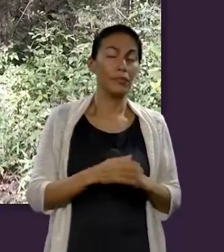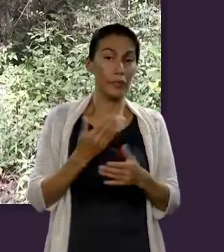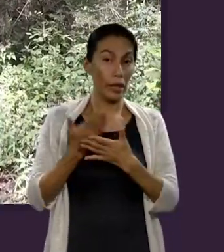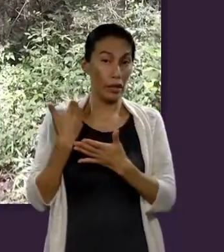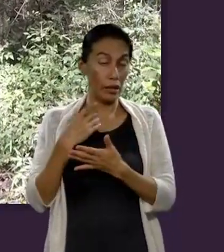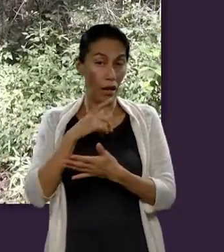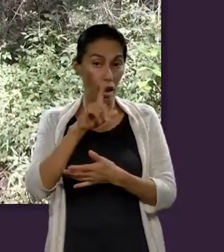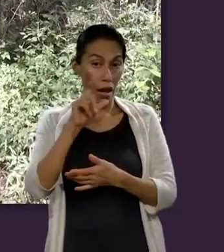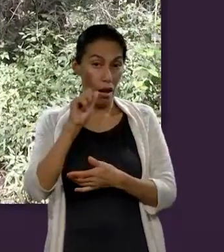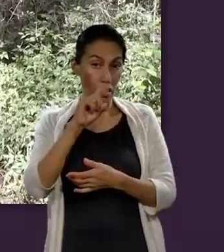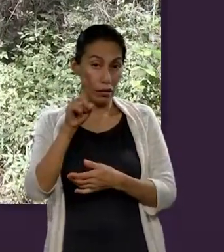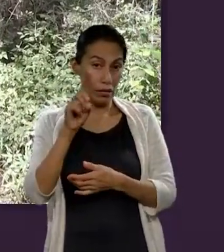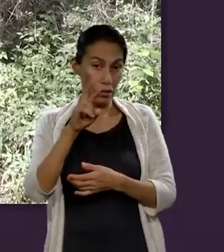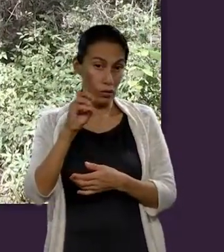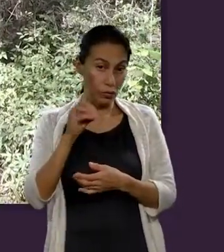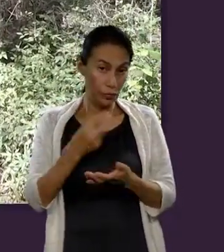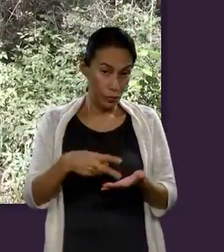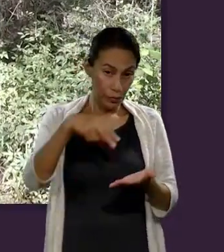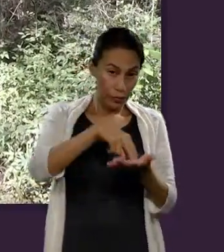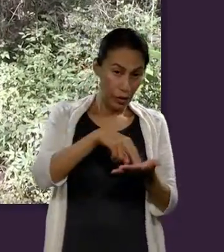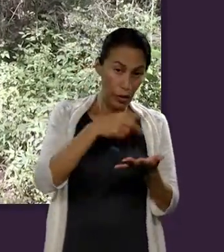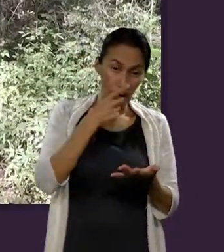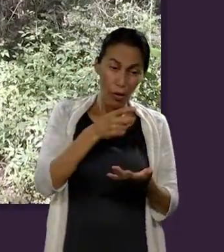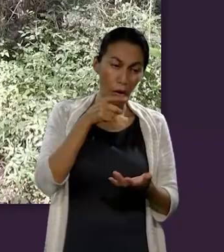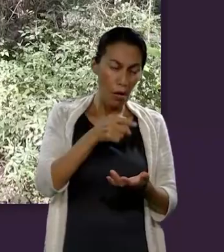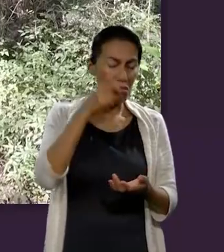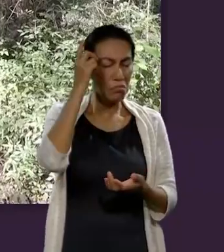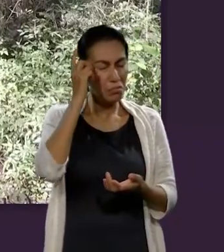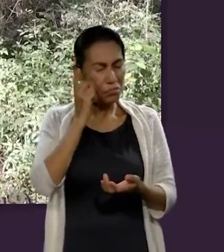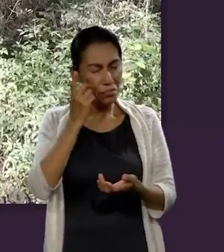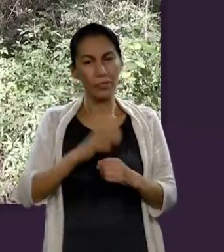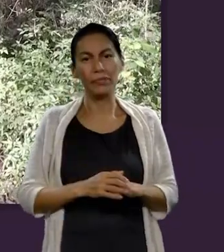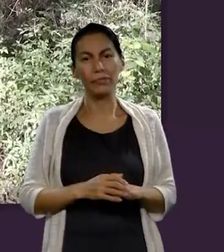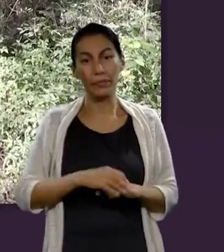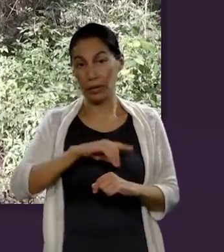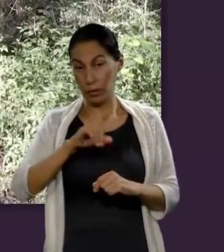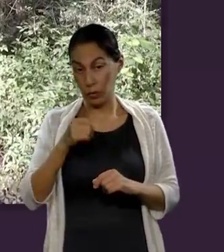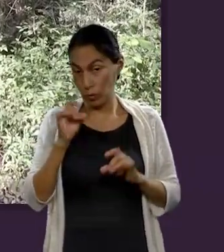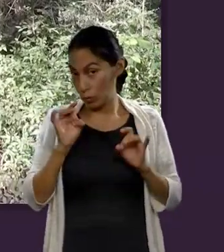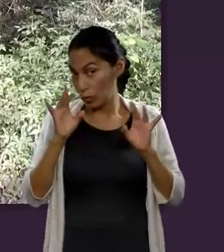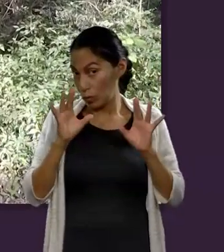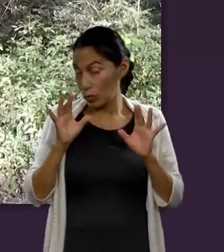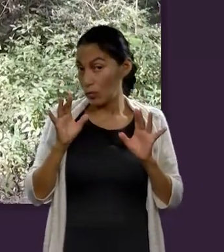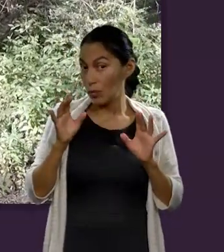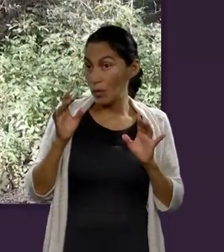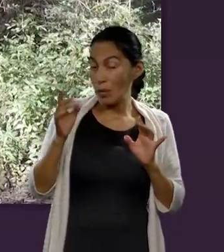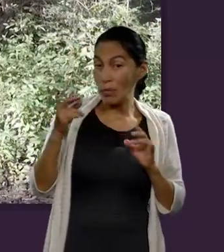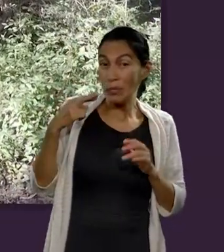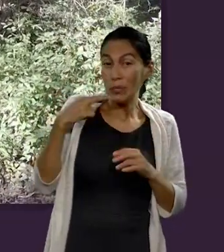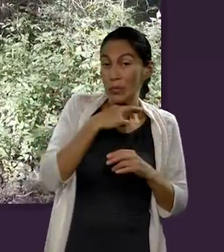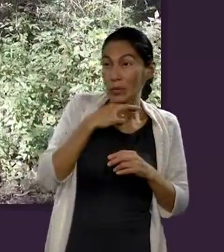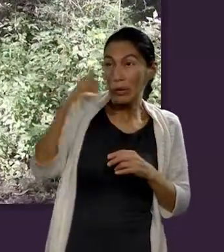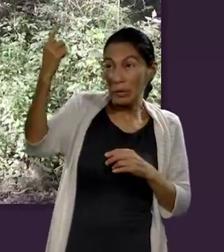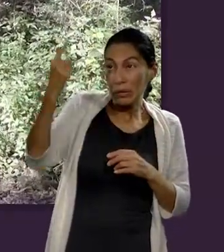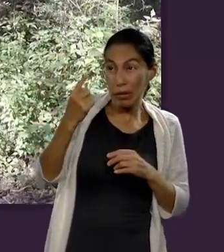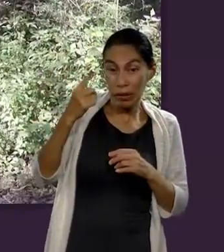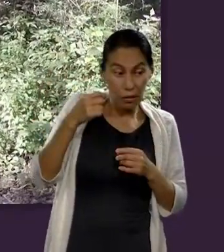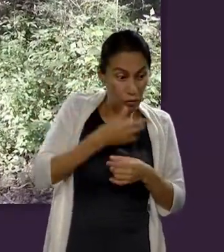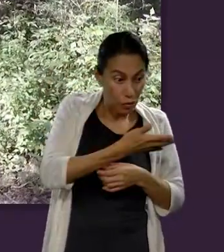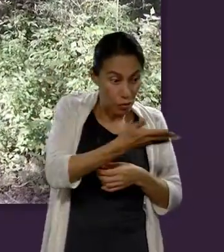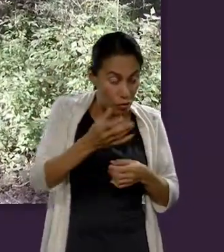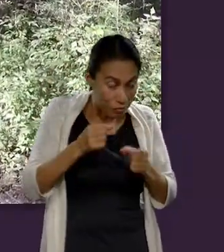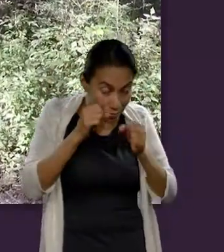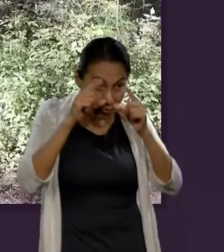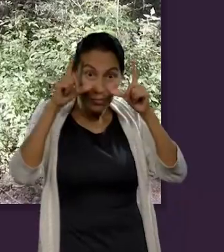cuando iba a reducitar al azar. y un día el Señor se encargará de despertarlos y